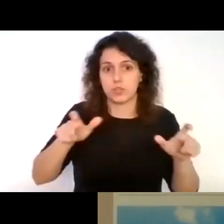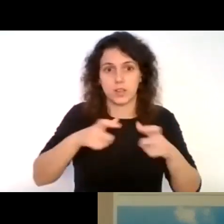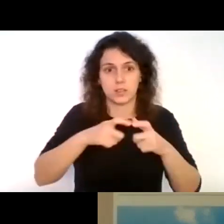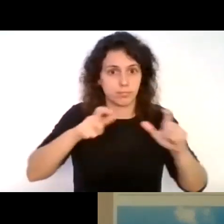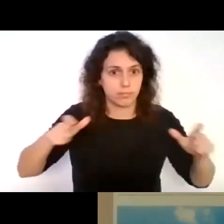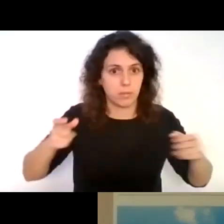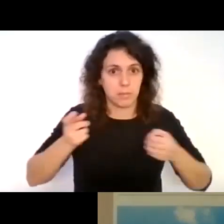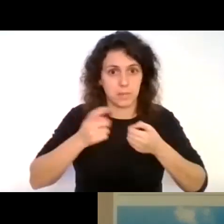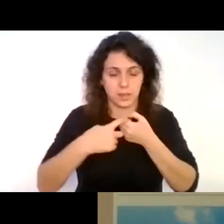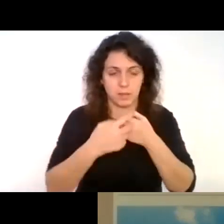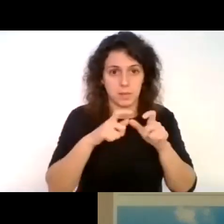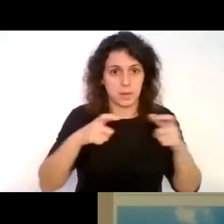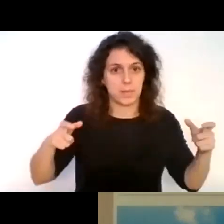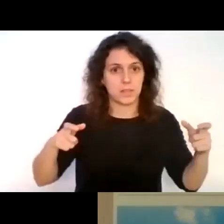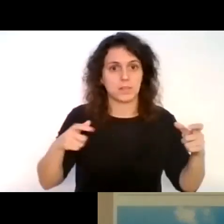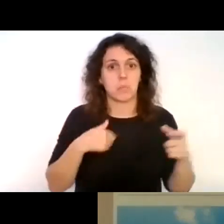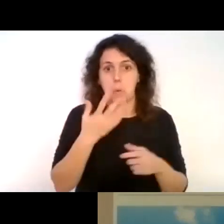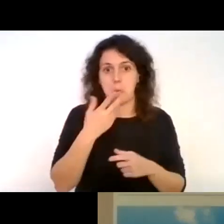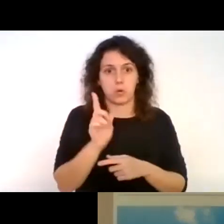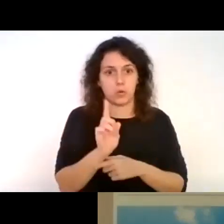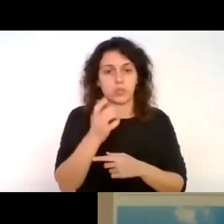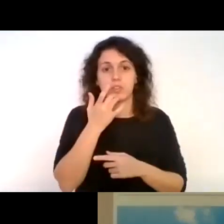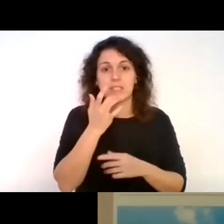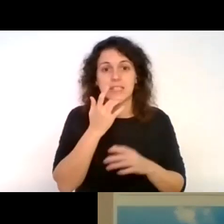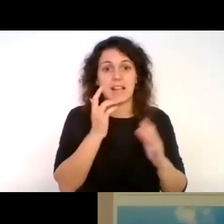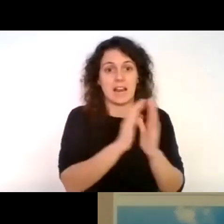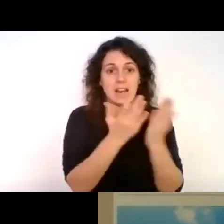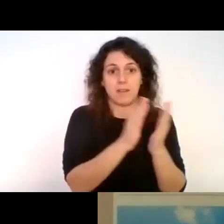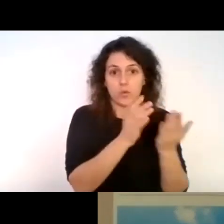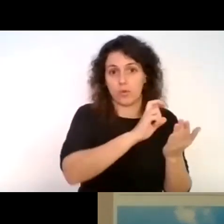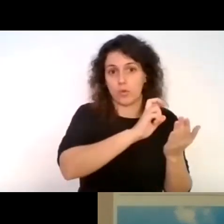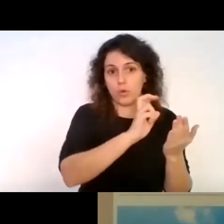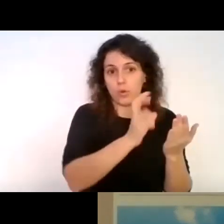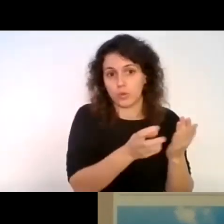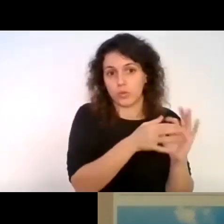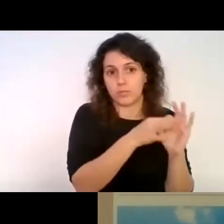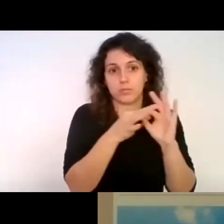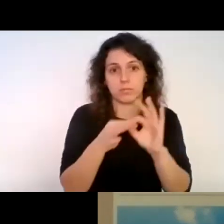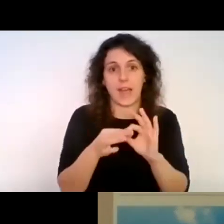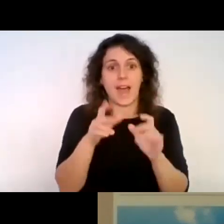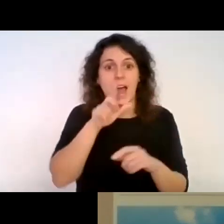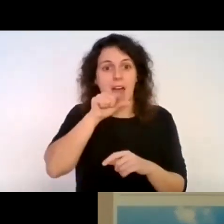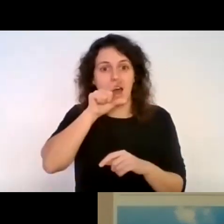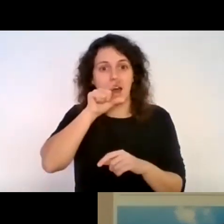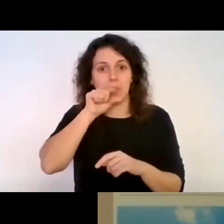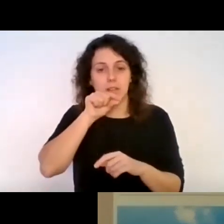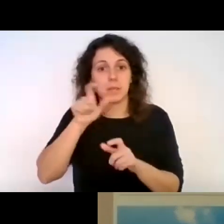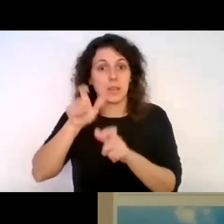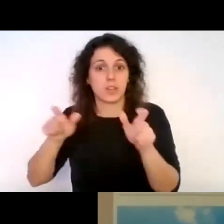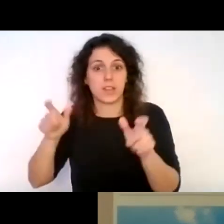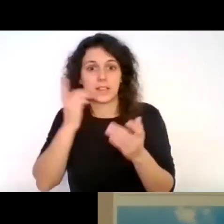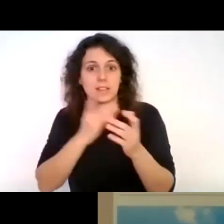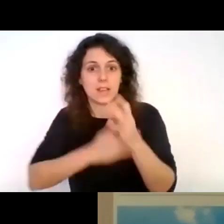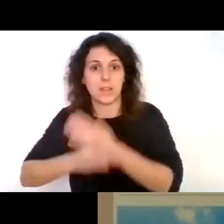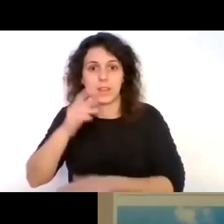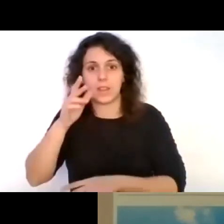hacer, bueno, desconozco si hay algún otro libro de, algún libro de aves para personas con discapacidad visual en